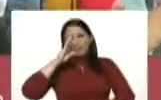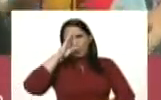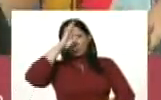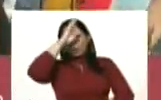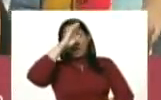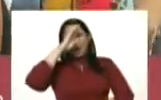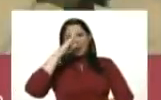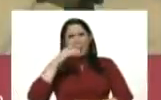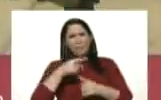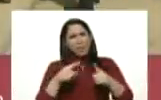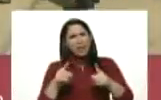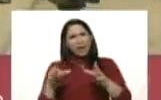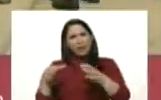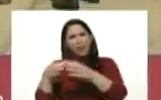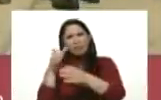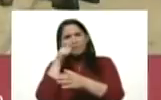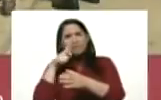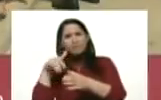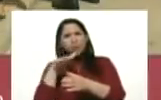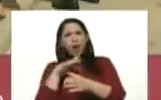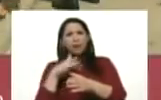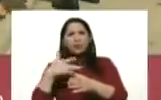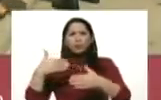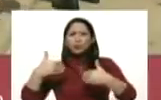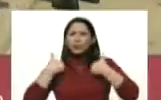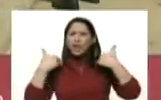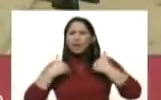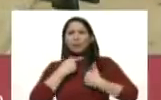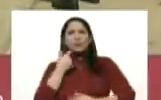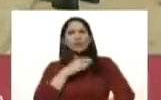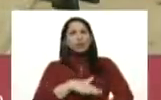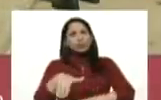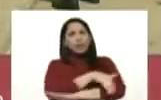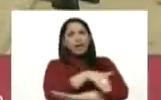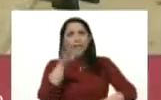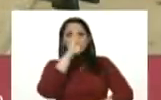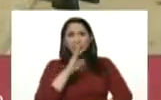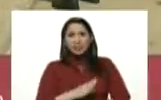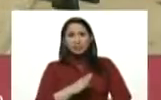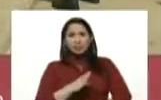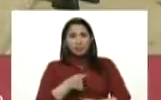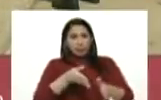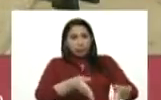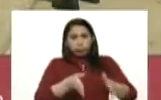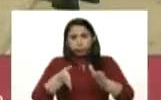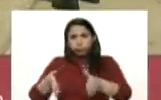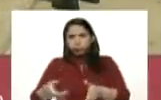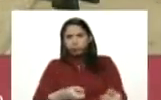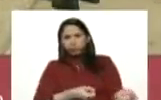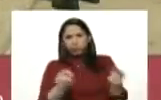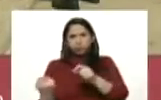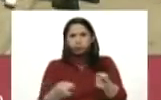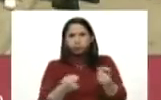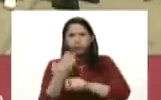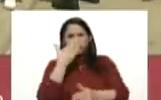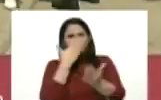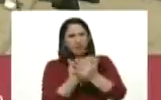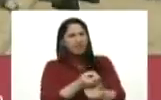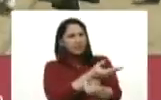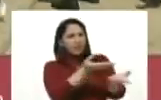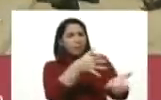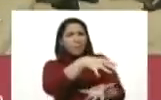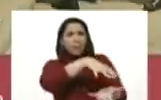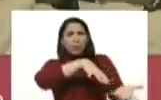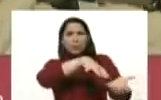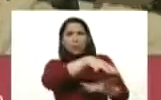sufriendo y muriéndose en las calles de Brasil. Han dispuesto fosas comunes, presidente. Y frente a esta situación